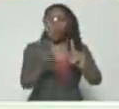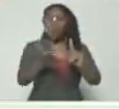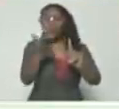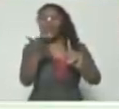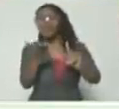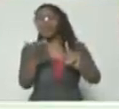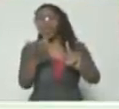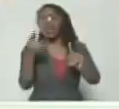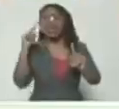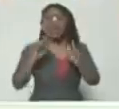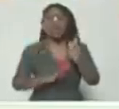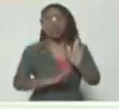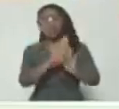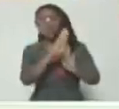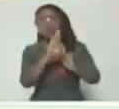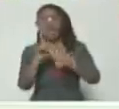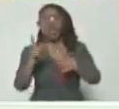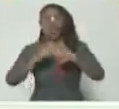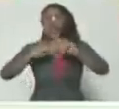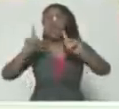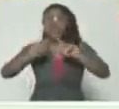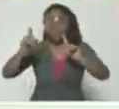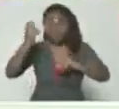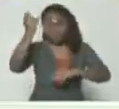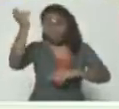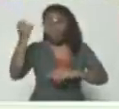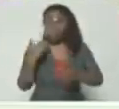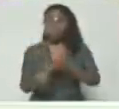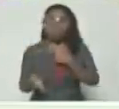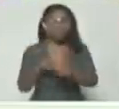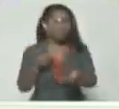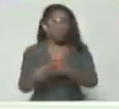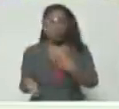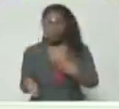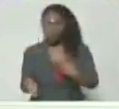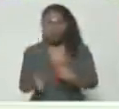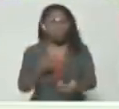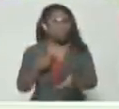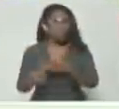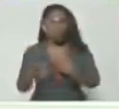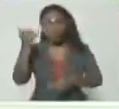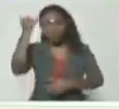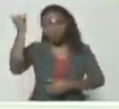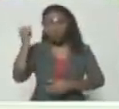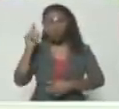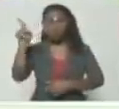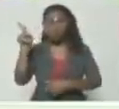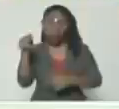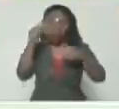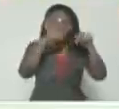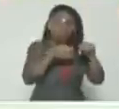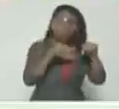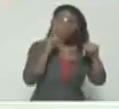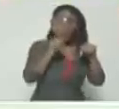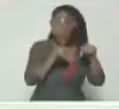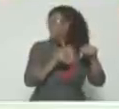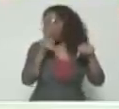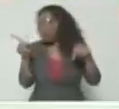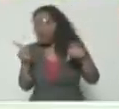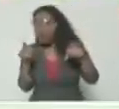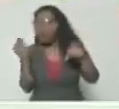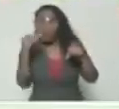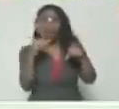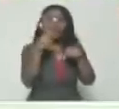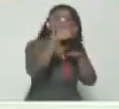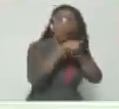las diferencias ideológicas que tengamos, políticas. No importa que tú seas aquí, seas por allá o seas más que allá.